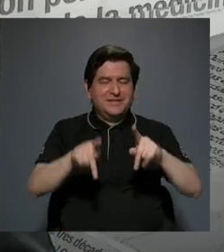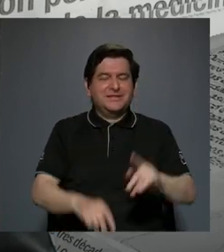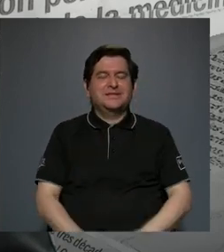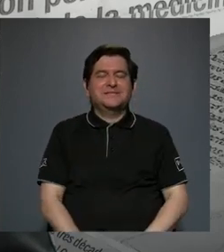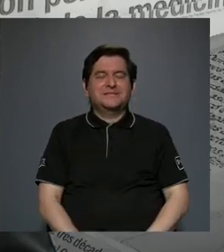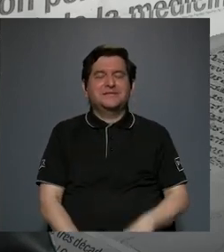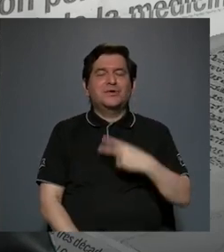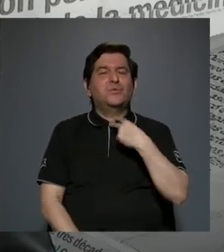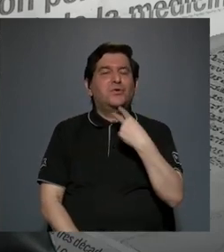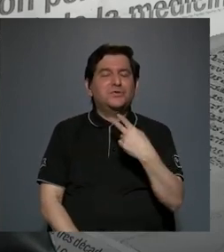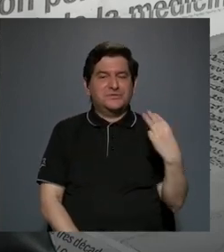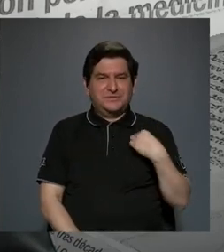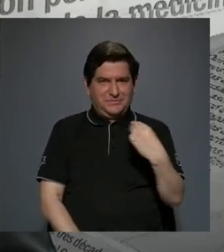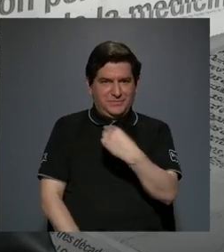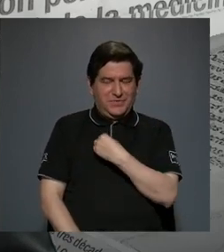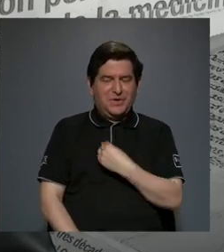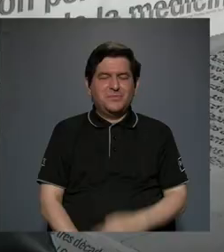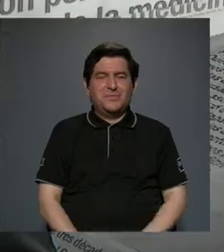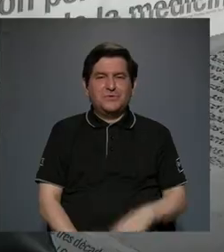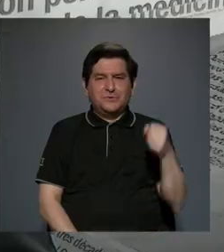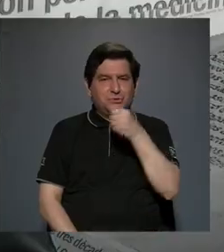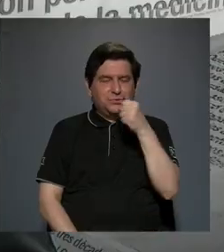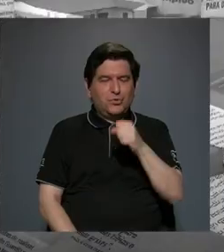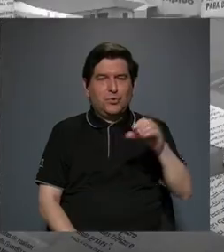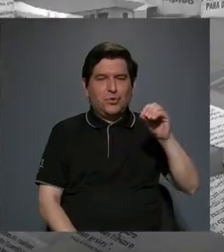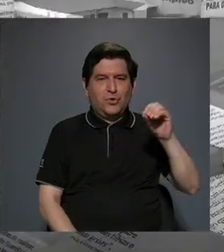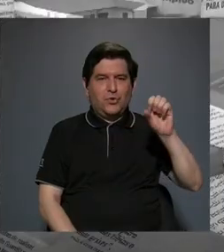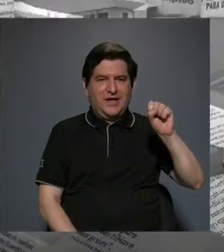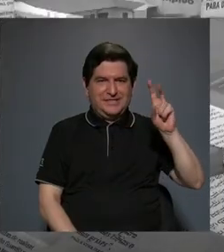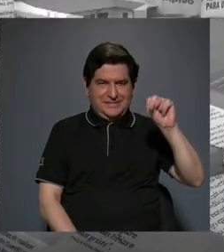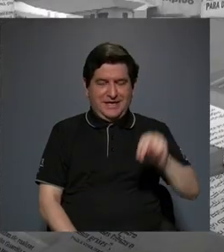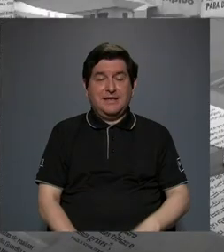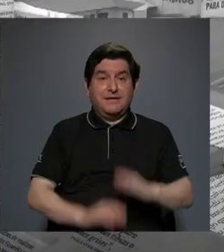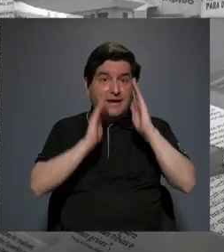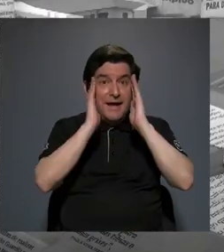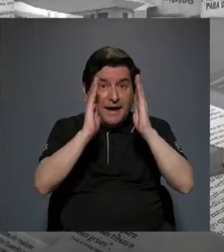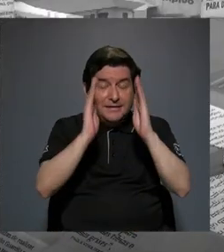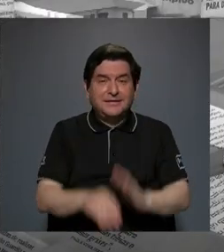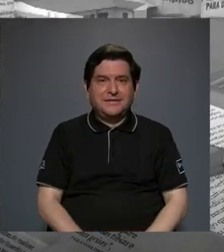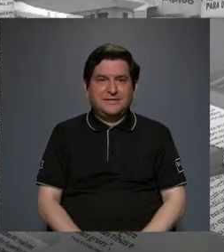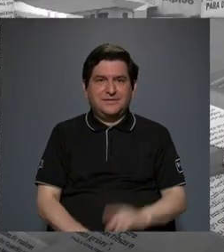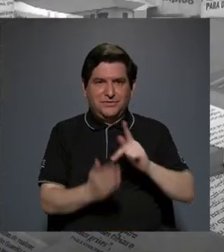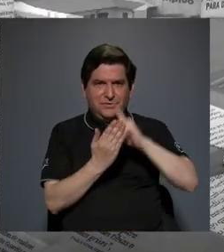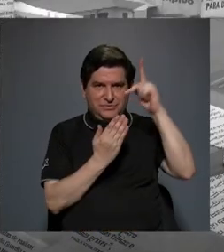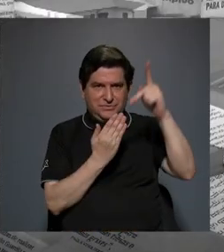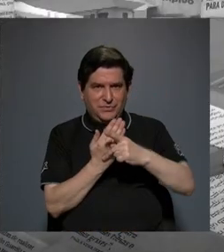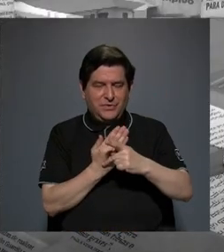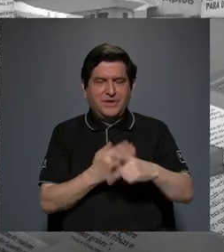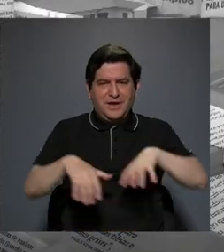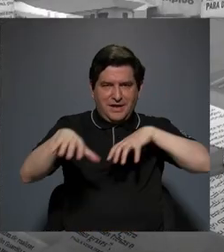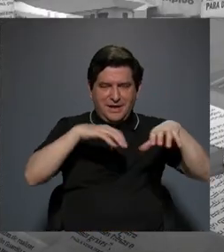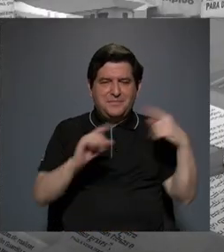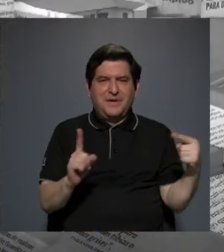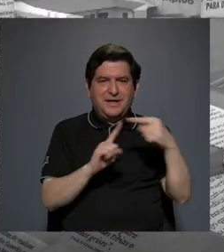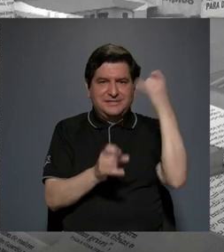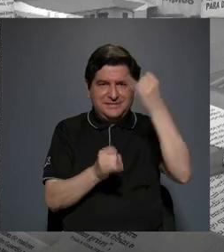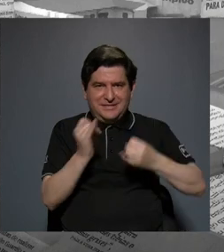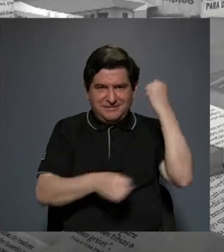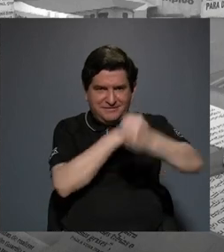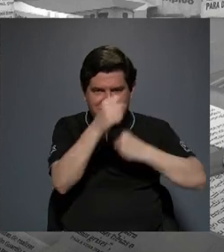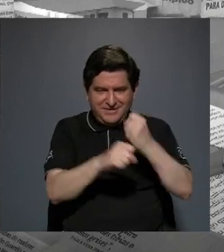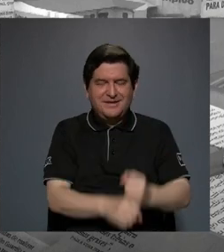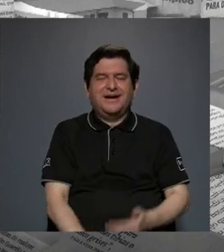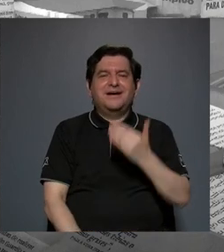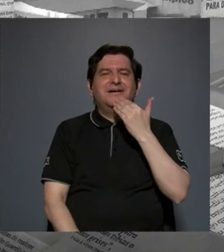voces que conforman el coro sinfónico y estar atentos a la programación de las actividades hasta fin de